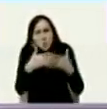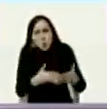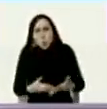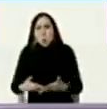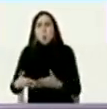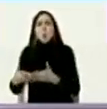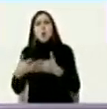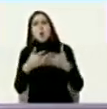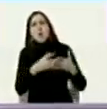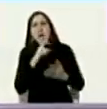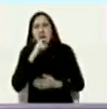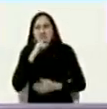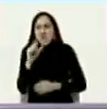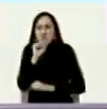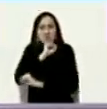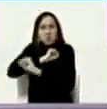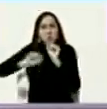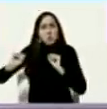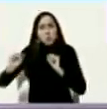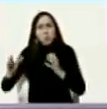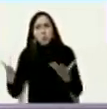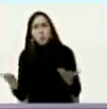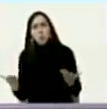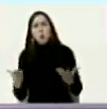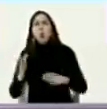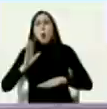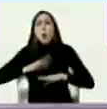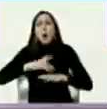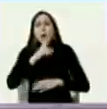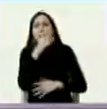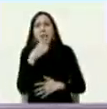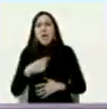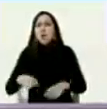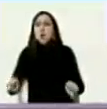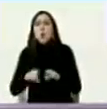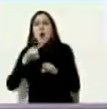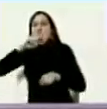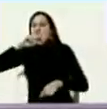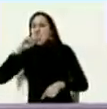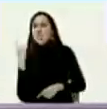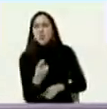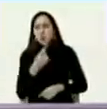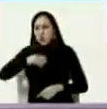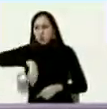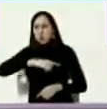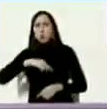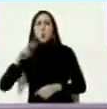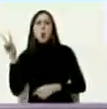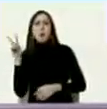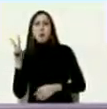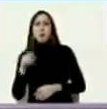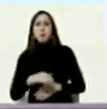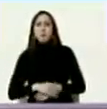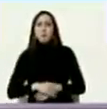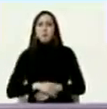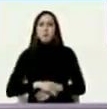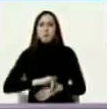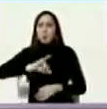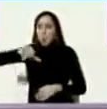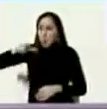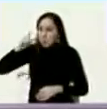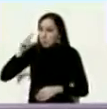odio y desprecio porque al final ellos nos odian y nos desprecian Jorge Delcy